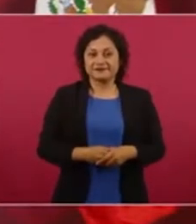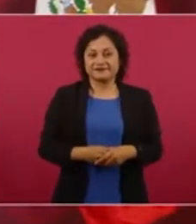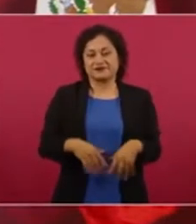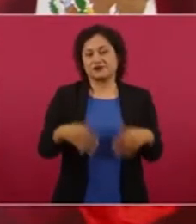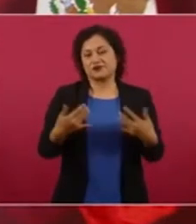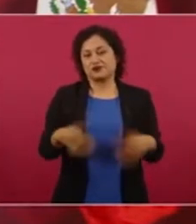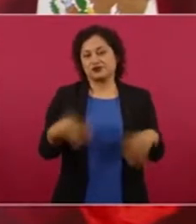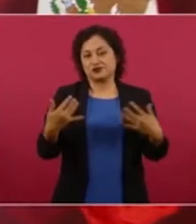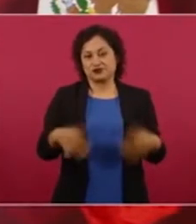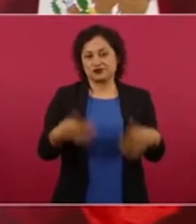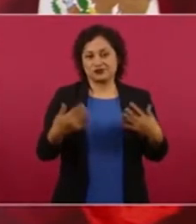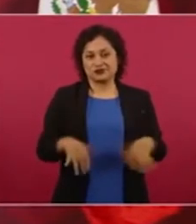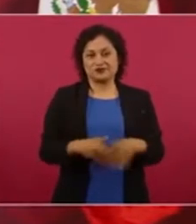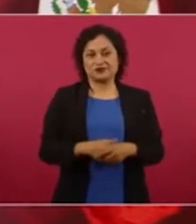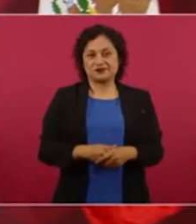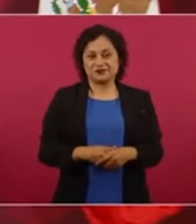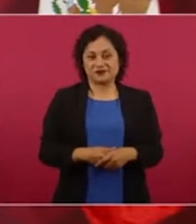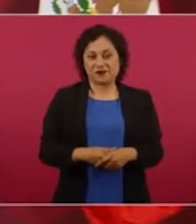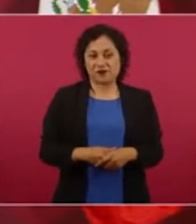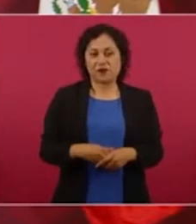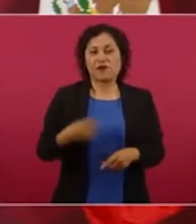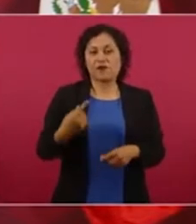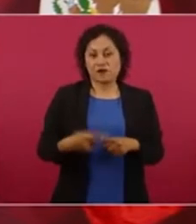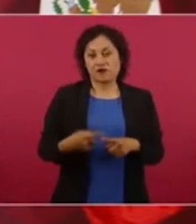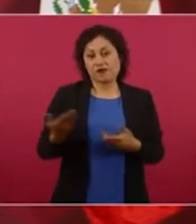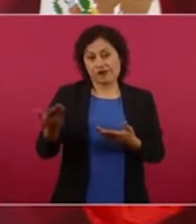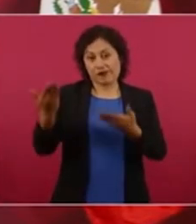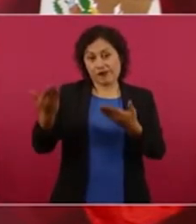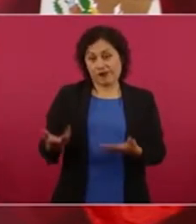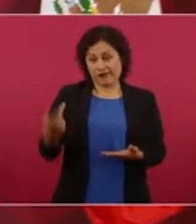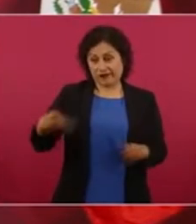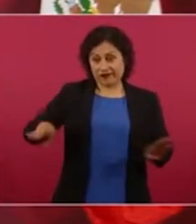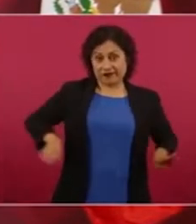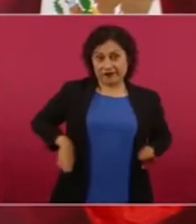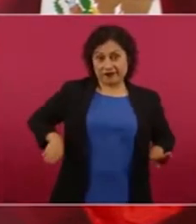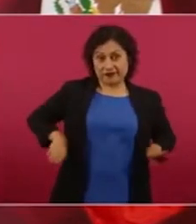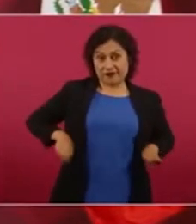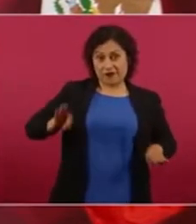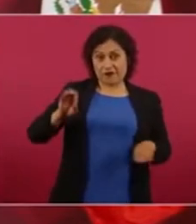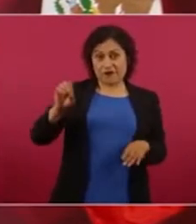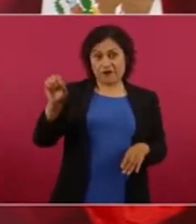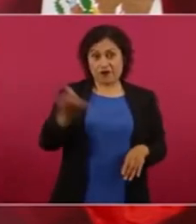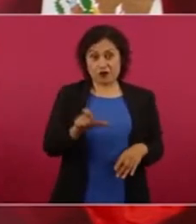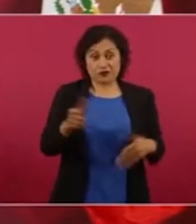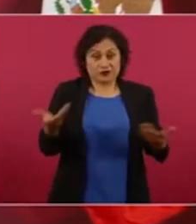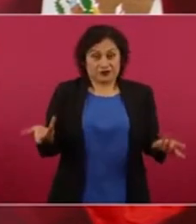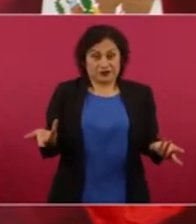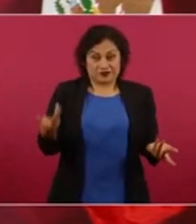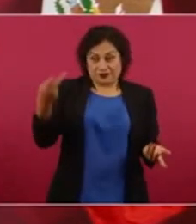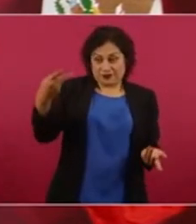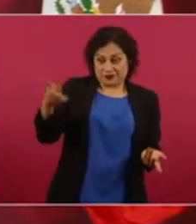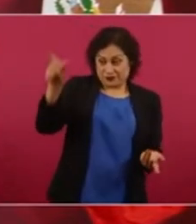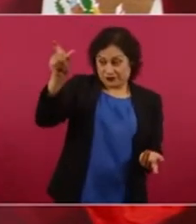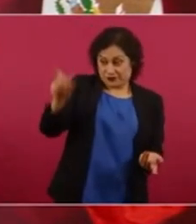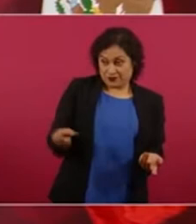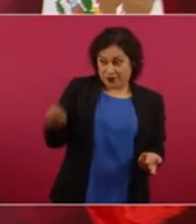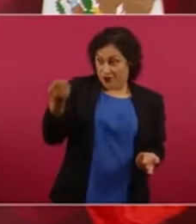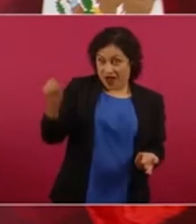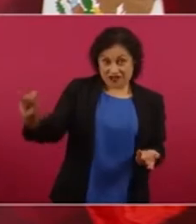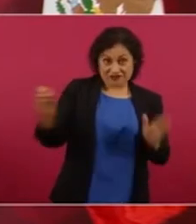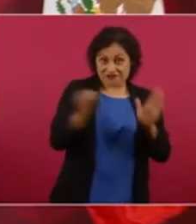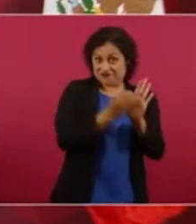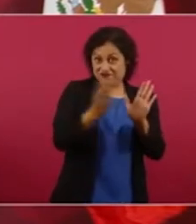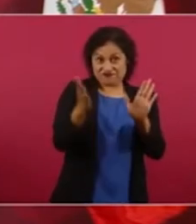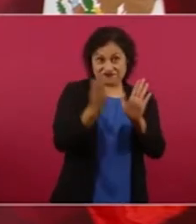característico de Fox pues lo describe muy bien